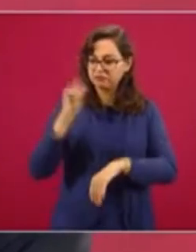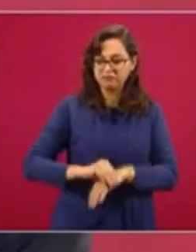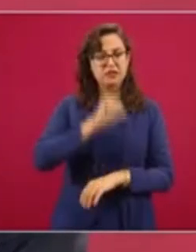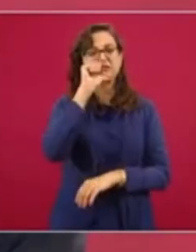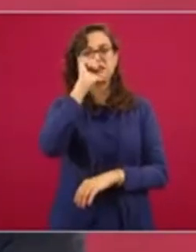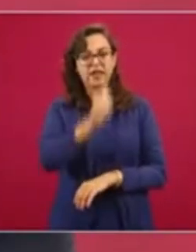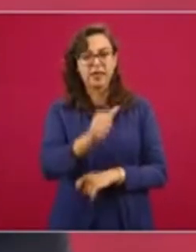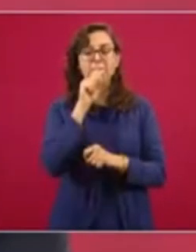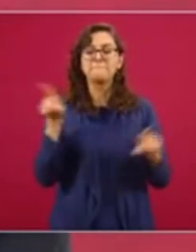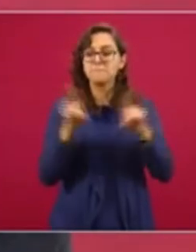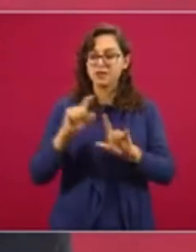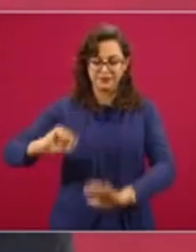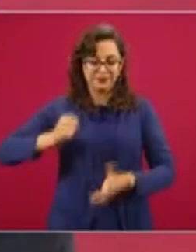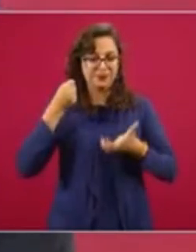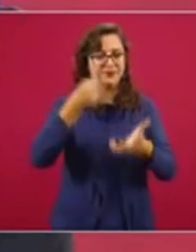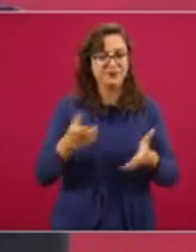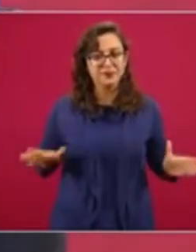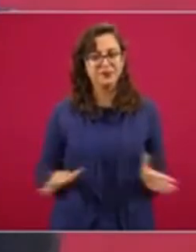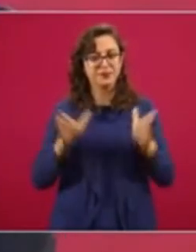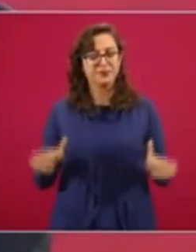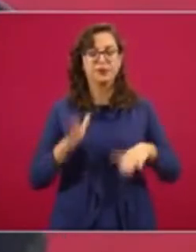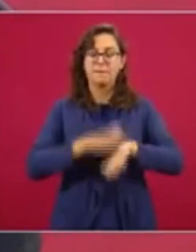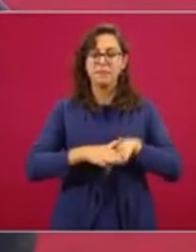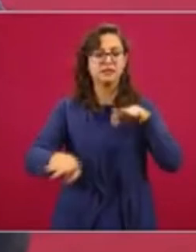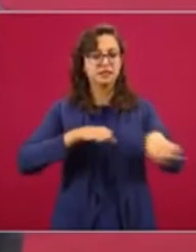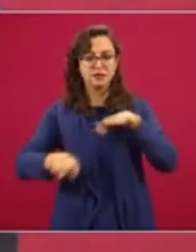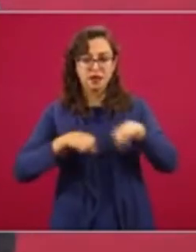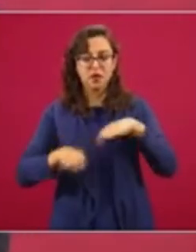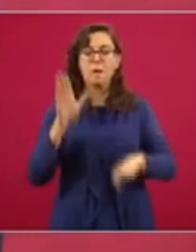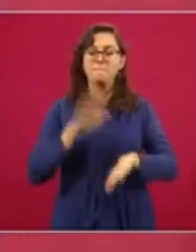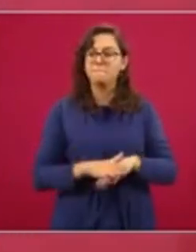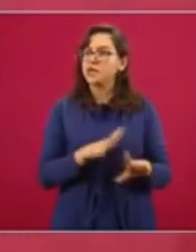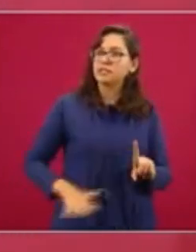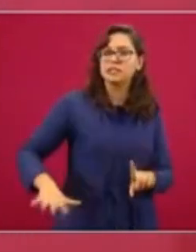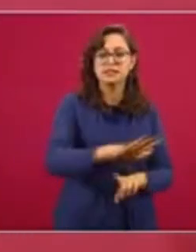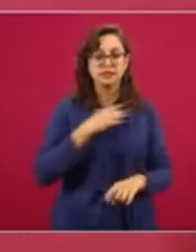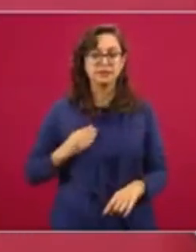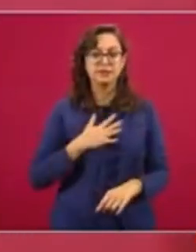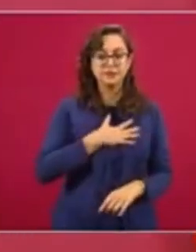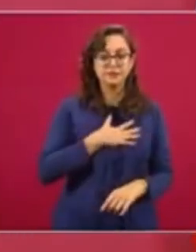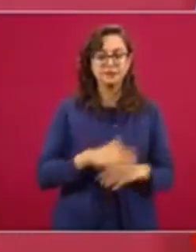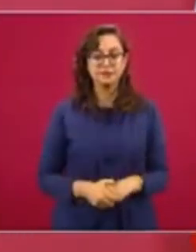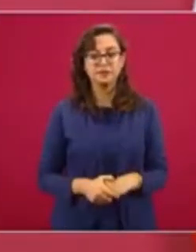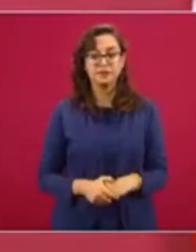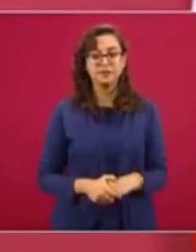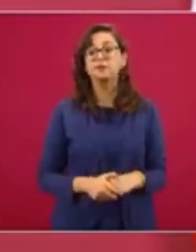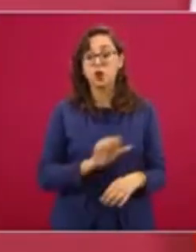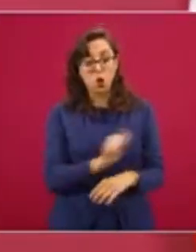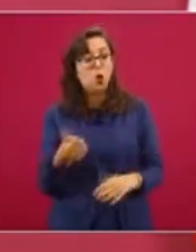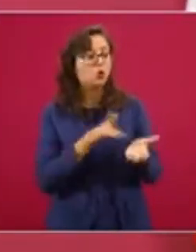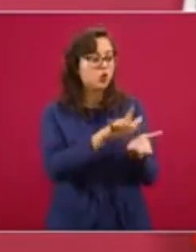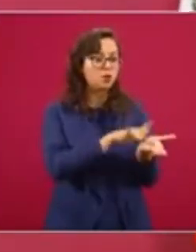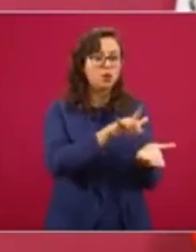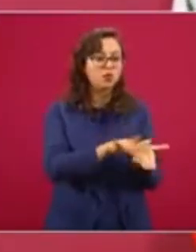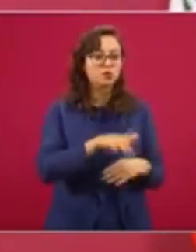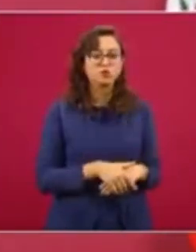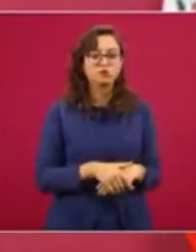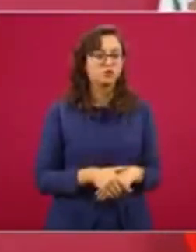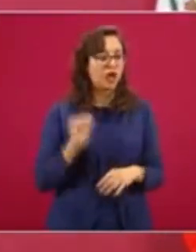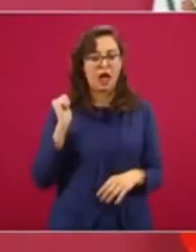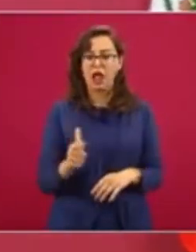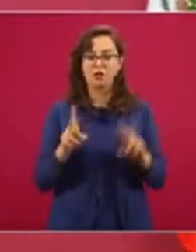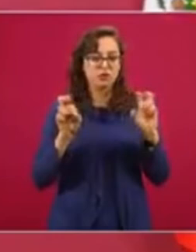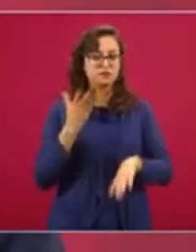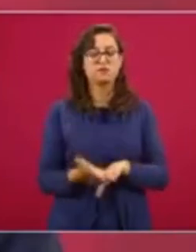y promoviendo la inversión para que haya empleos, para que haya bienestar en el país. ¿Cómo se apoya a los empresarios? Con algo que es muy